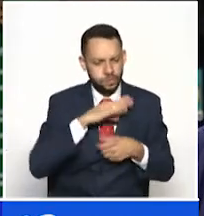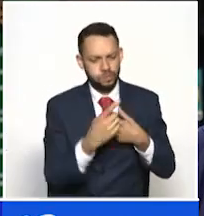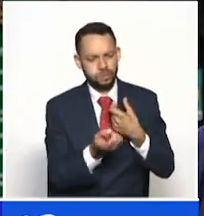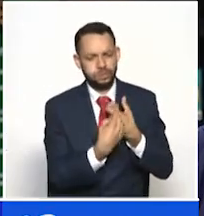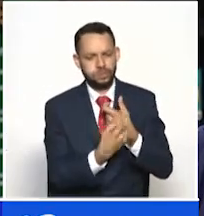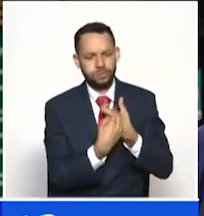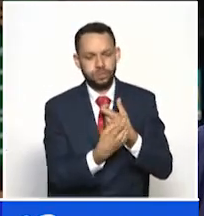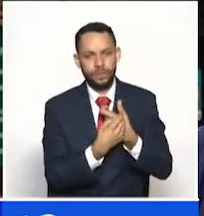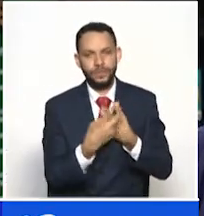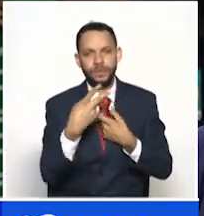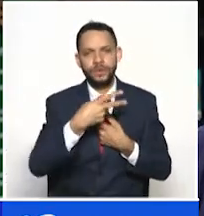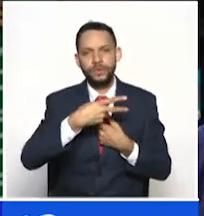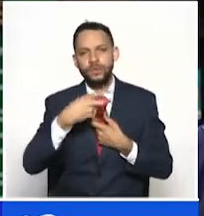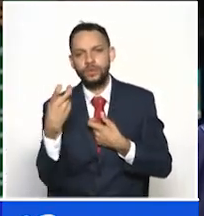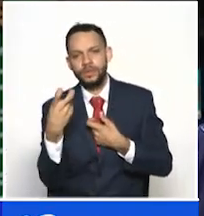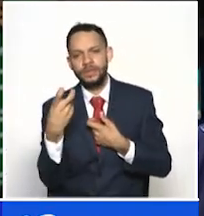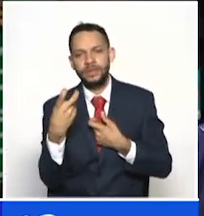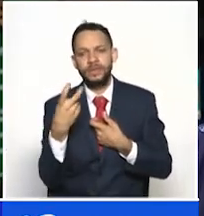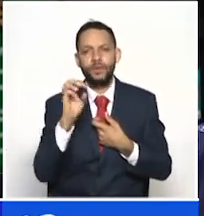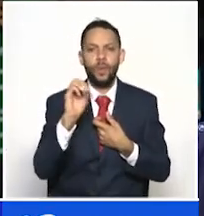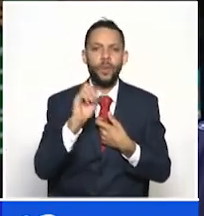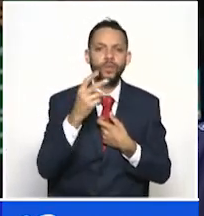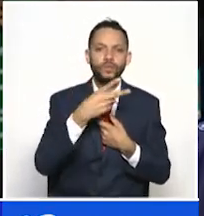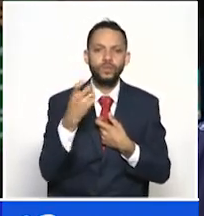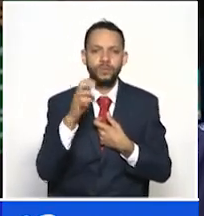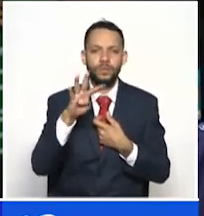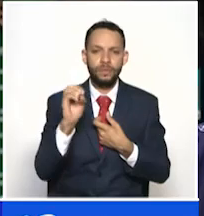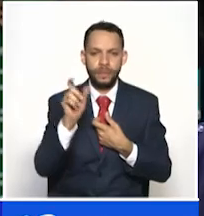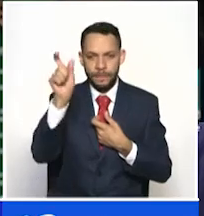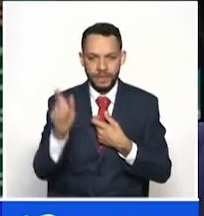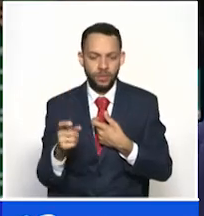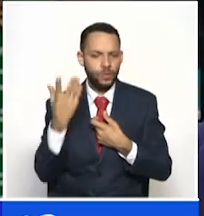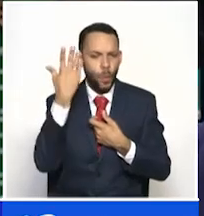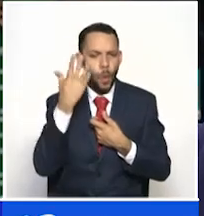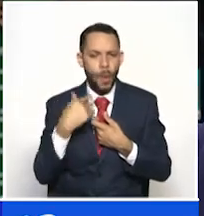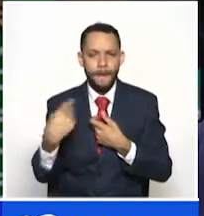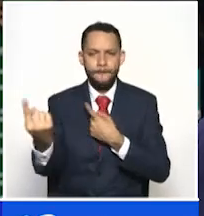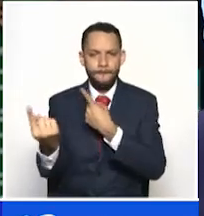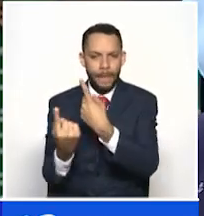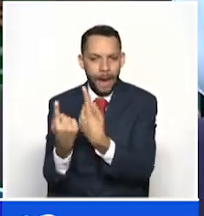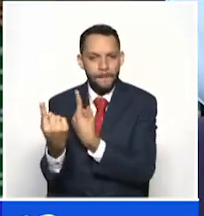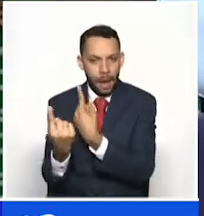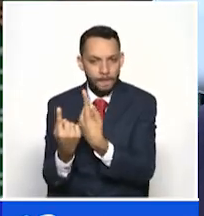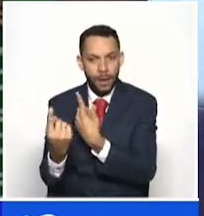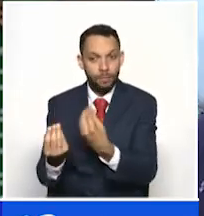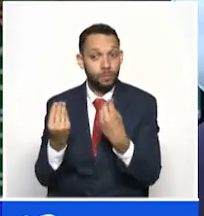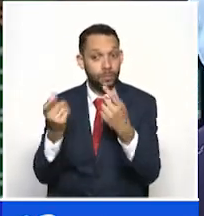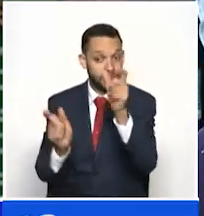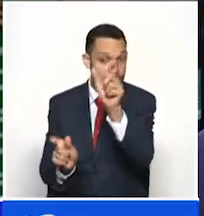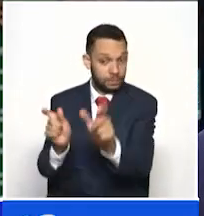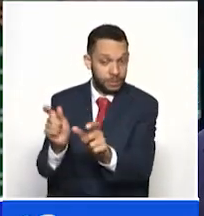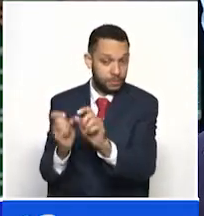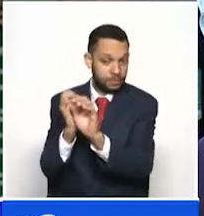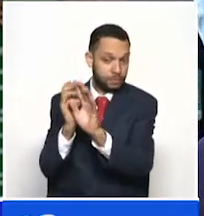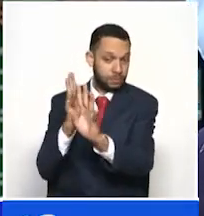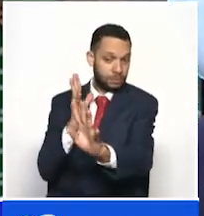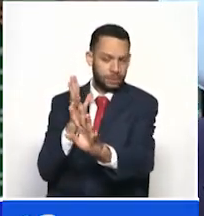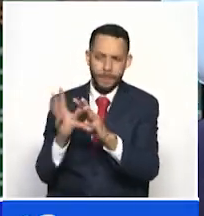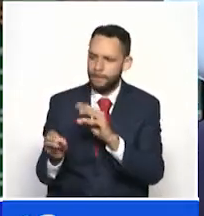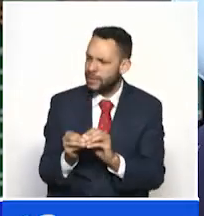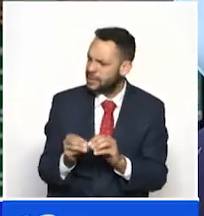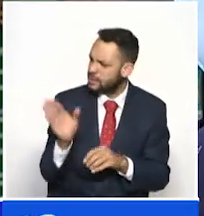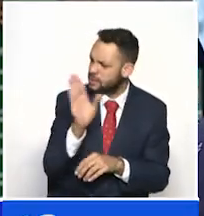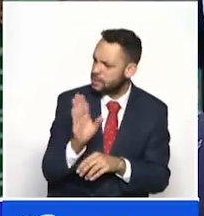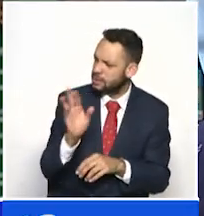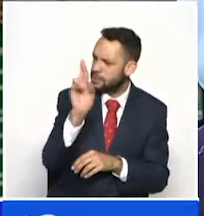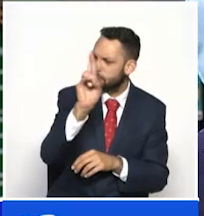atendiendo entre 220 a 240 personas diarias en esta oficina, que eso es mucho. Bueno, ¿y cómo estamos a nivel del departamento